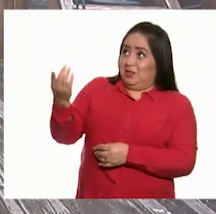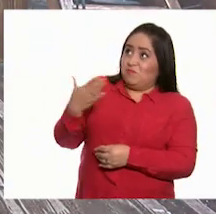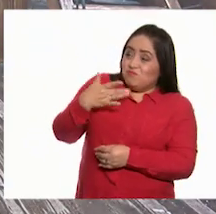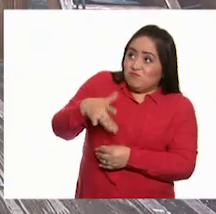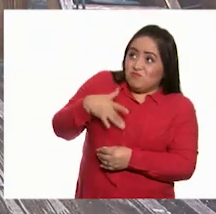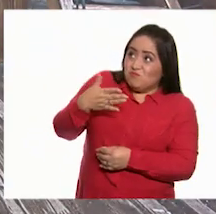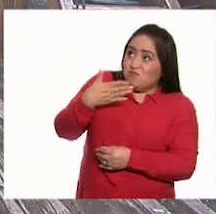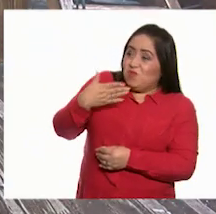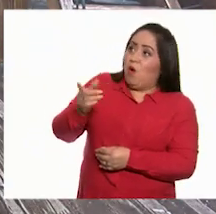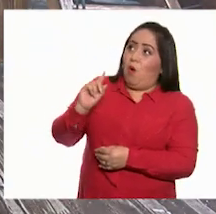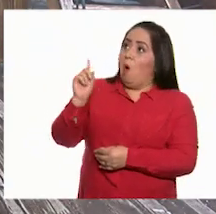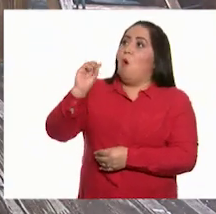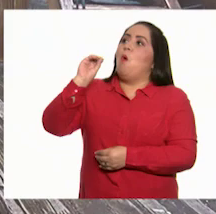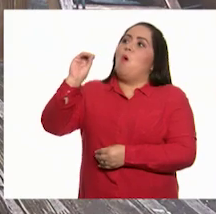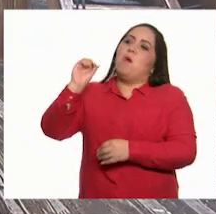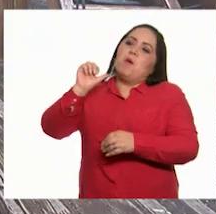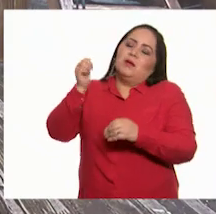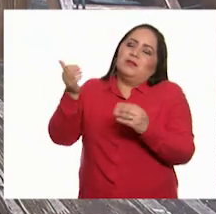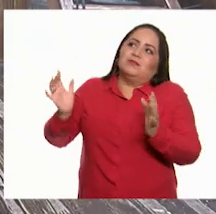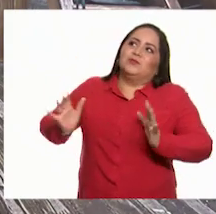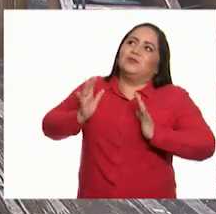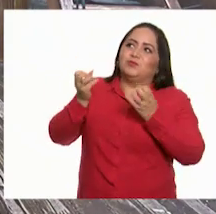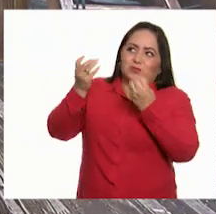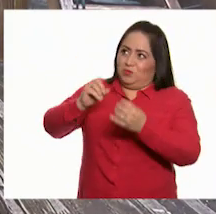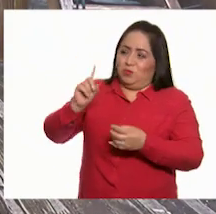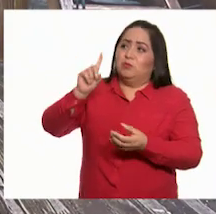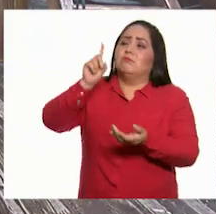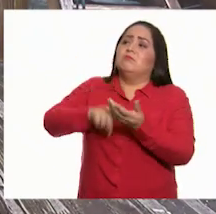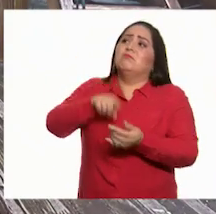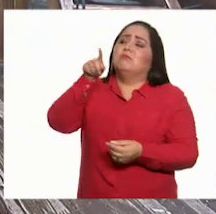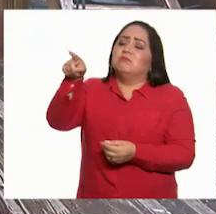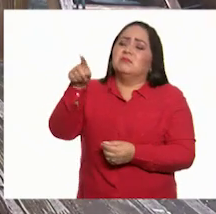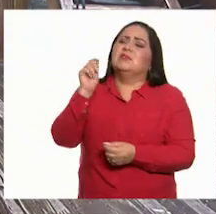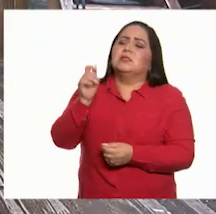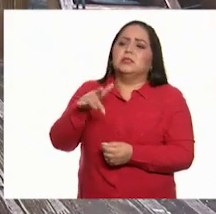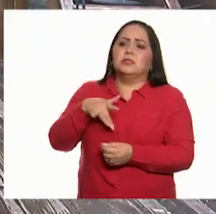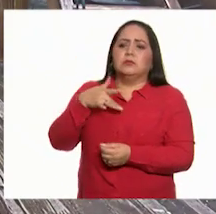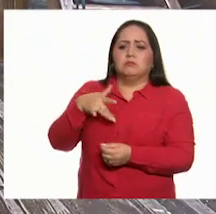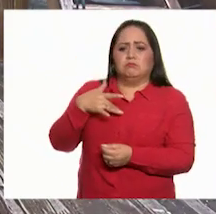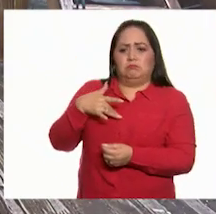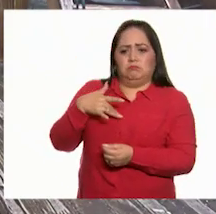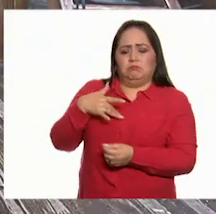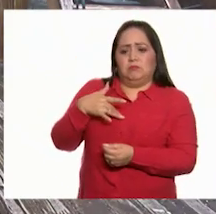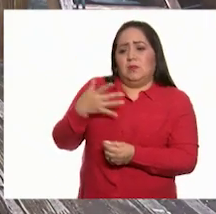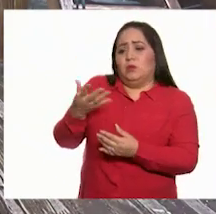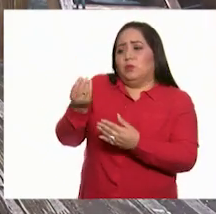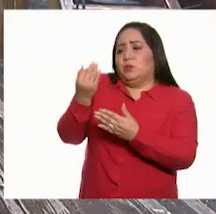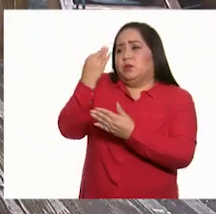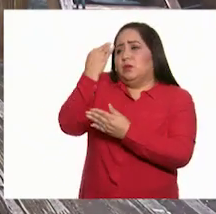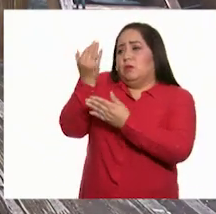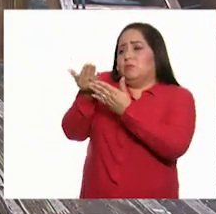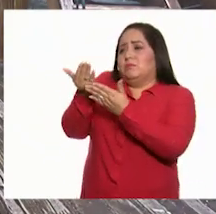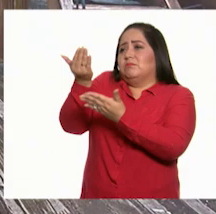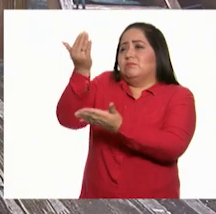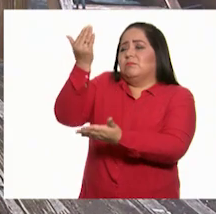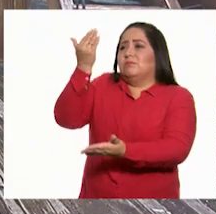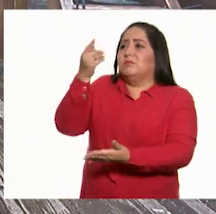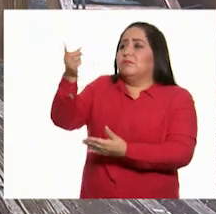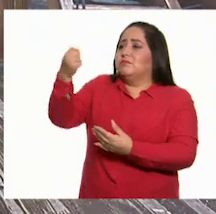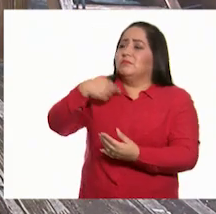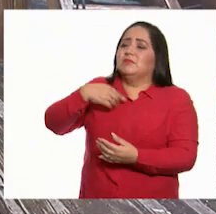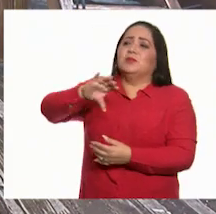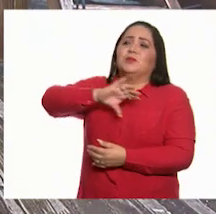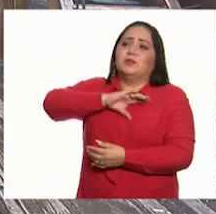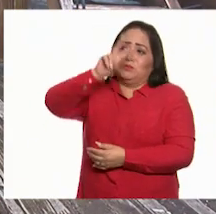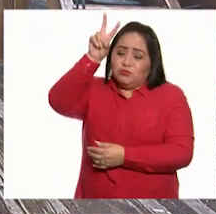o porque recibiste una gran noticia, sino porque lo que sientes desde hace mucho tiempo, ¡ay!